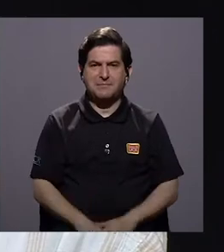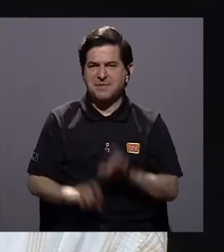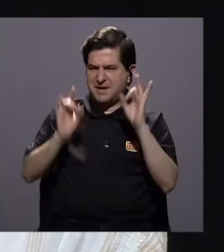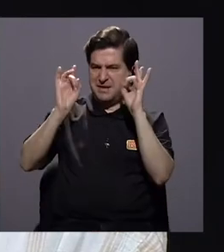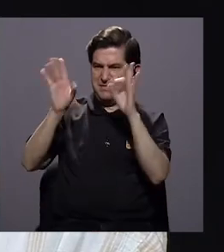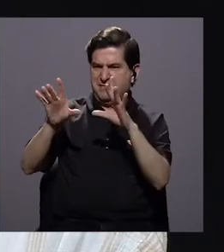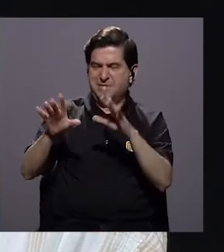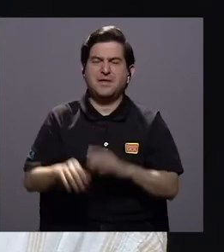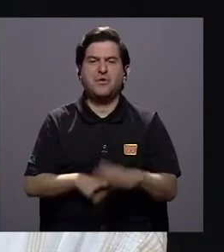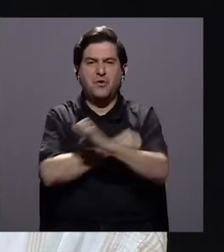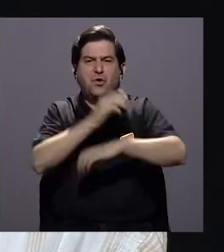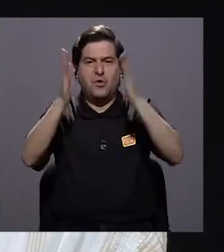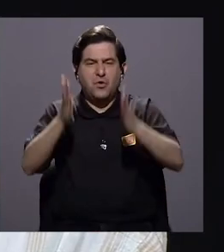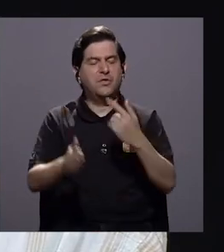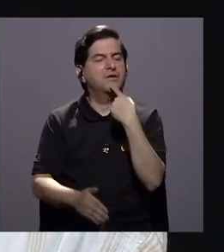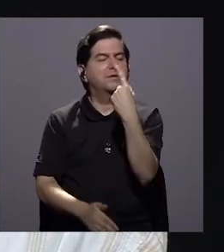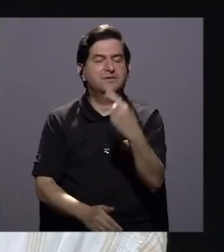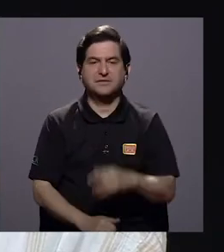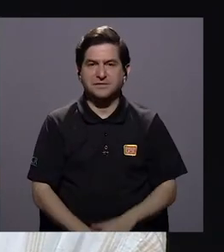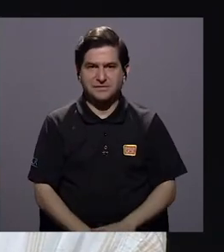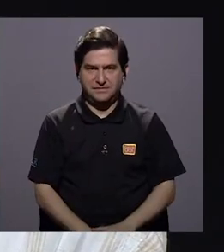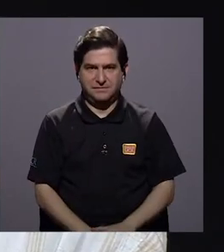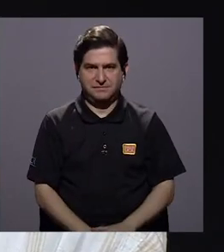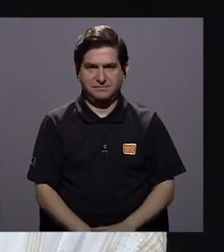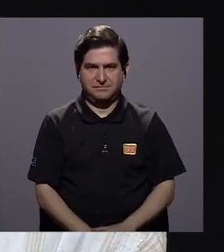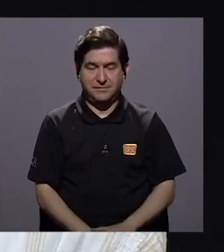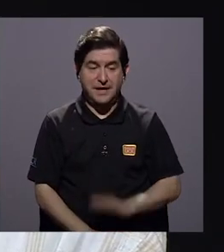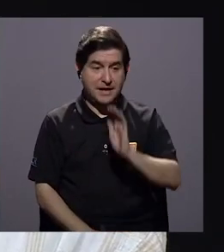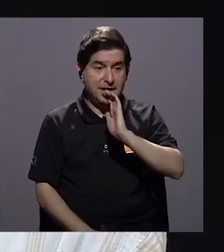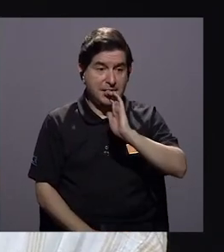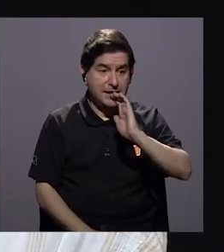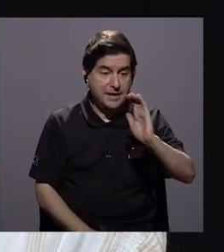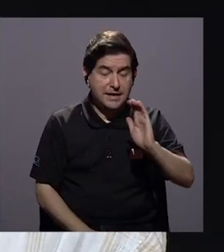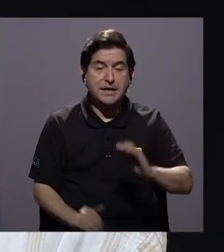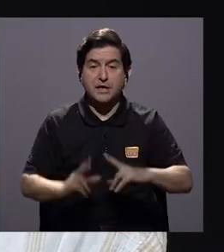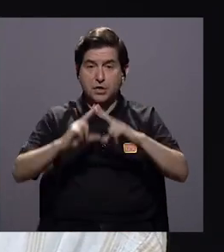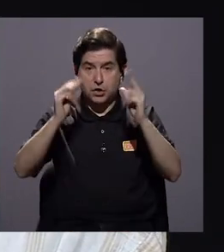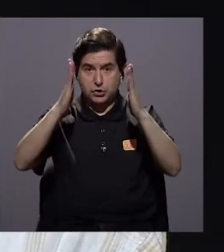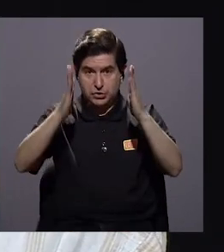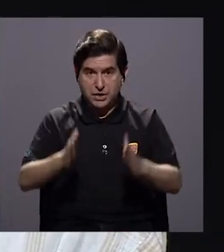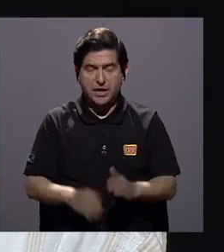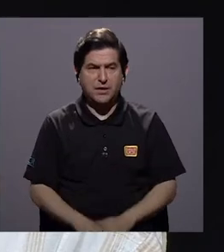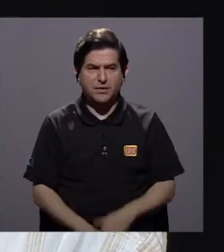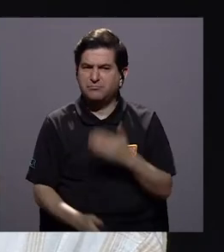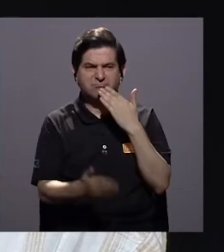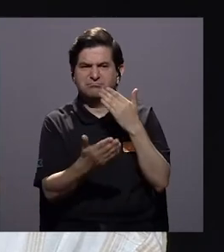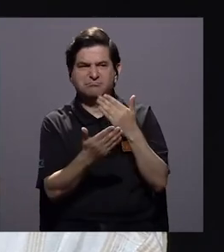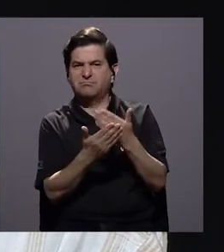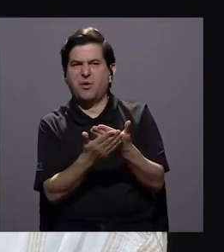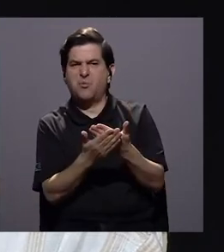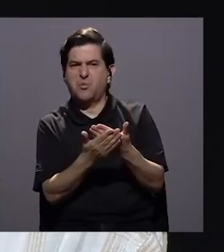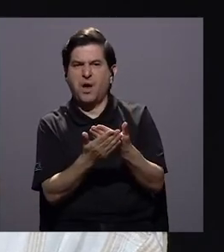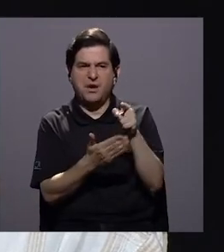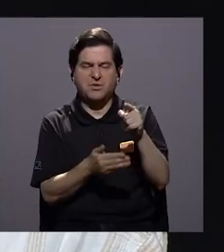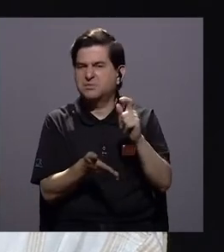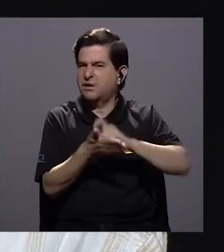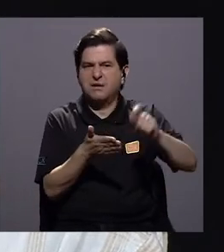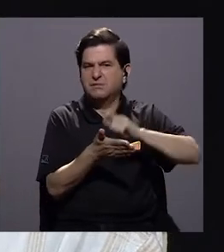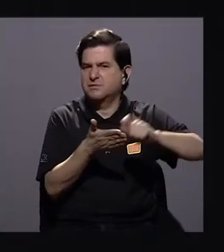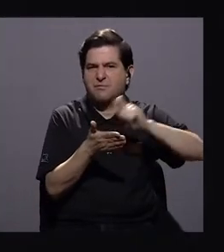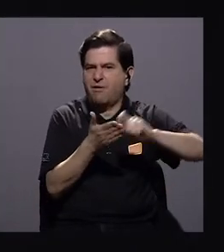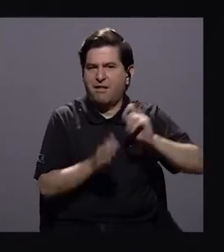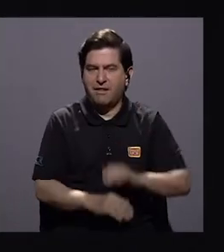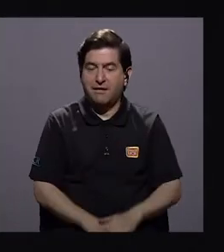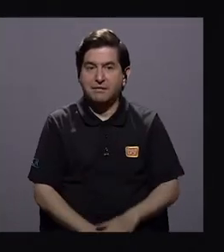de la xenofobia, donde nos decían que los niños nicaragüenses no eran muy buenos en la